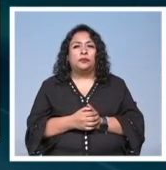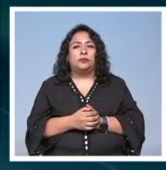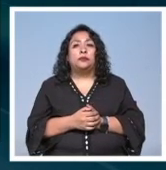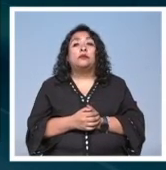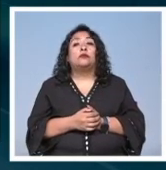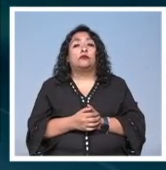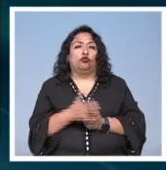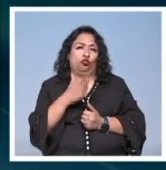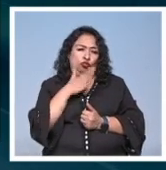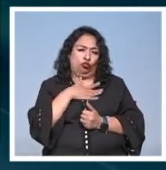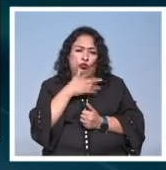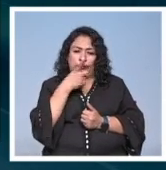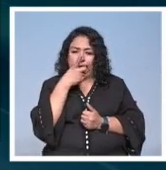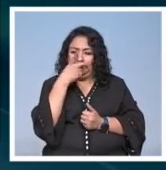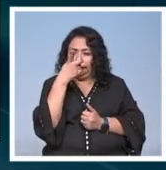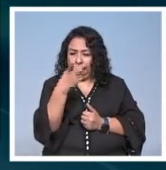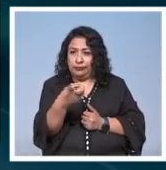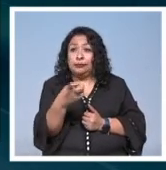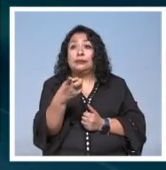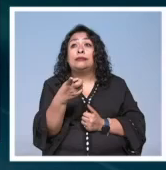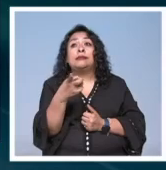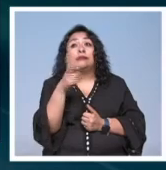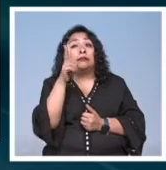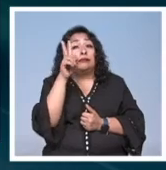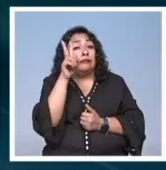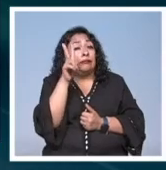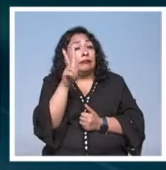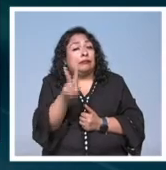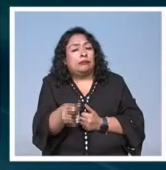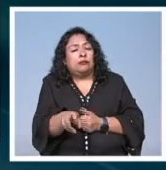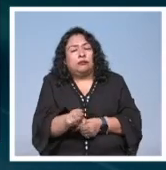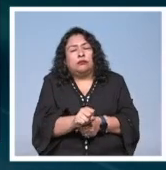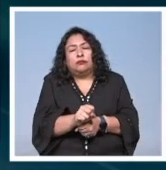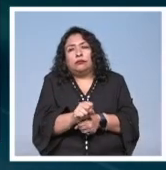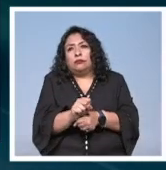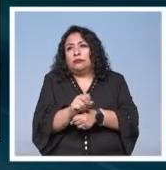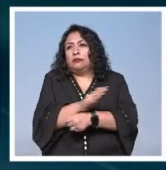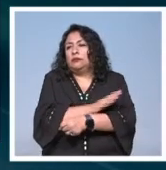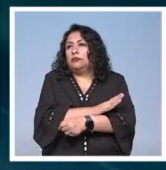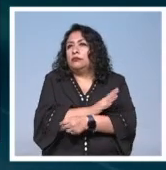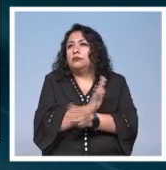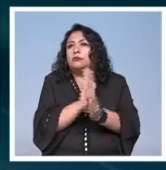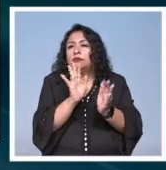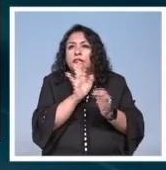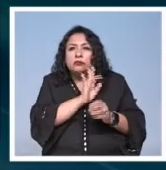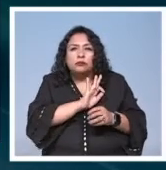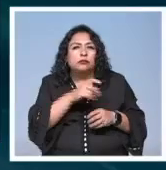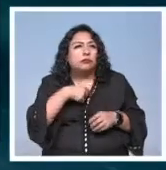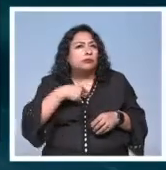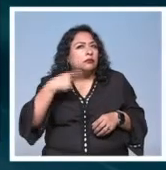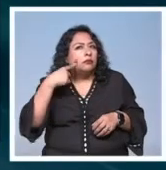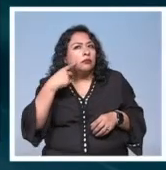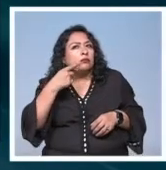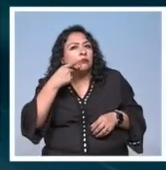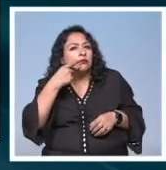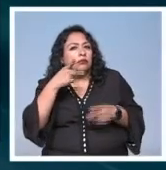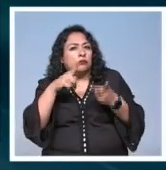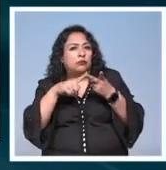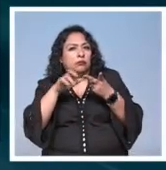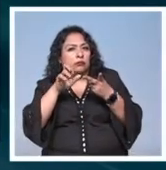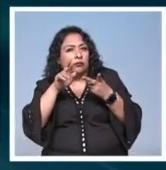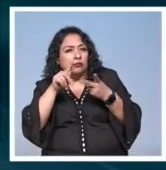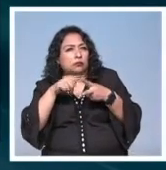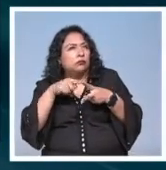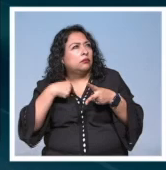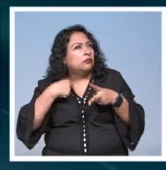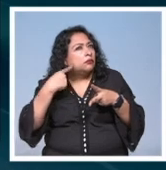yo le diría que es verdaderamente emocionante poder escuchar hablar a Carlota y poder